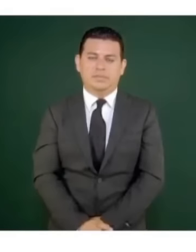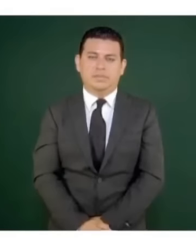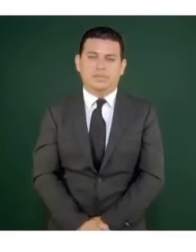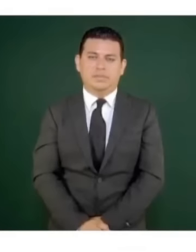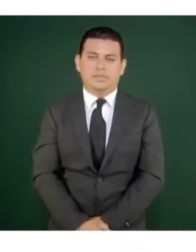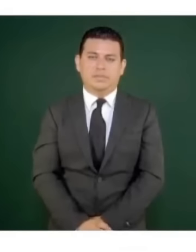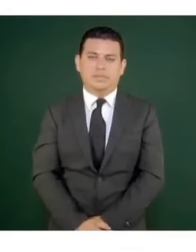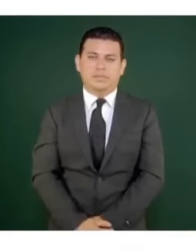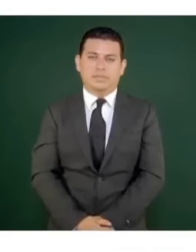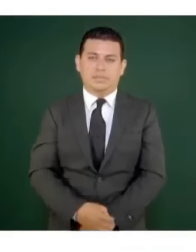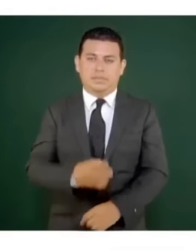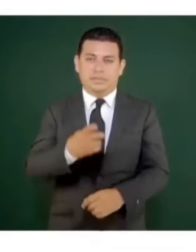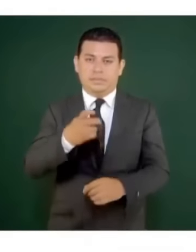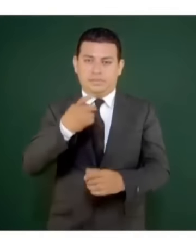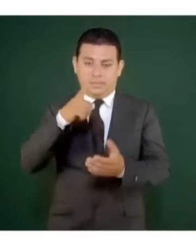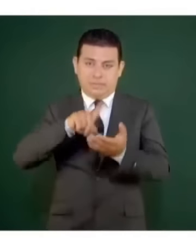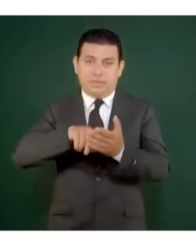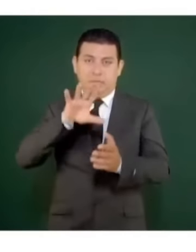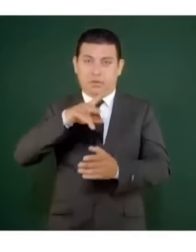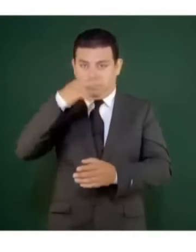es El Águila imperial.